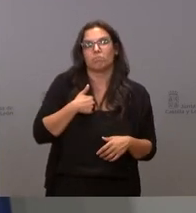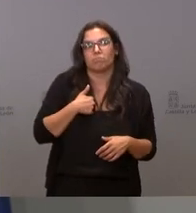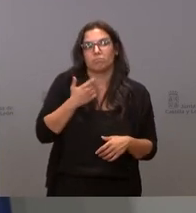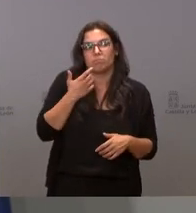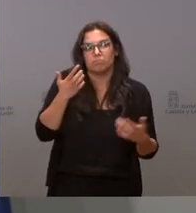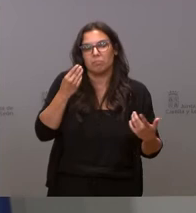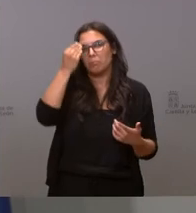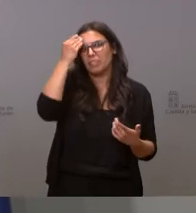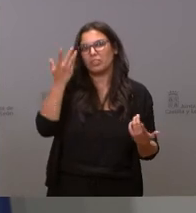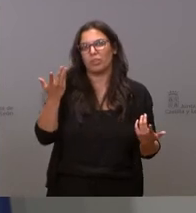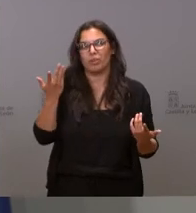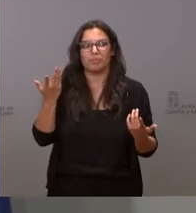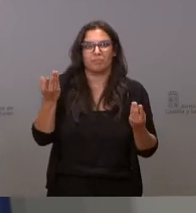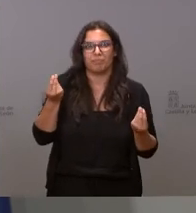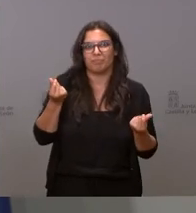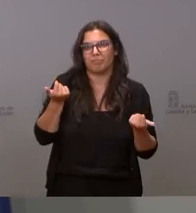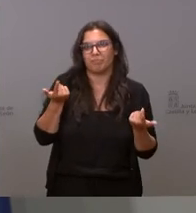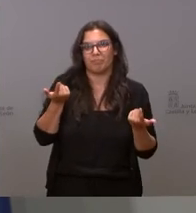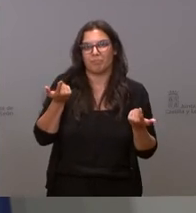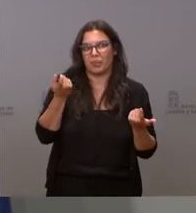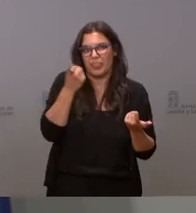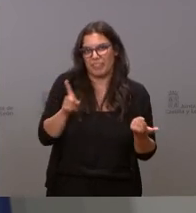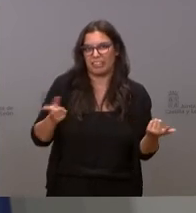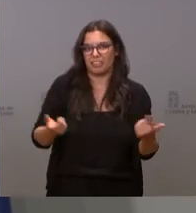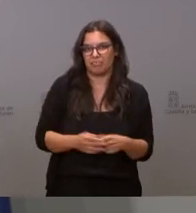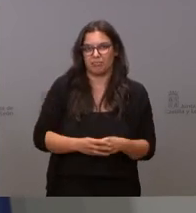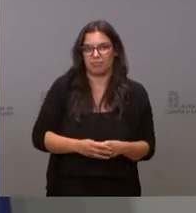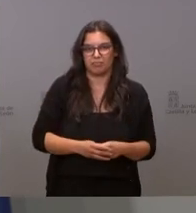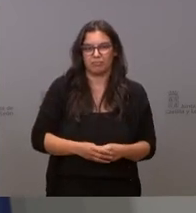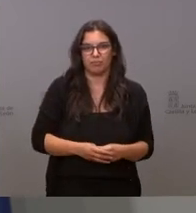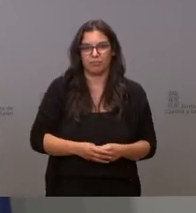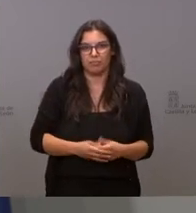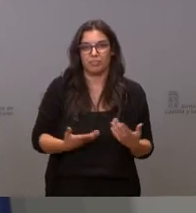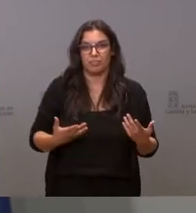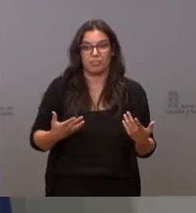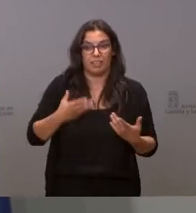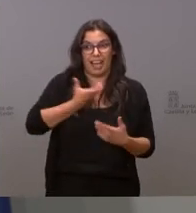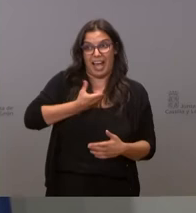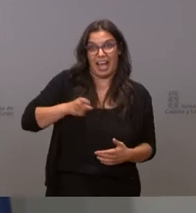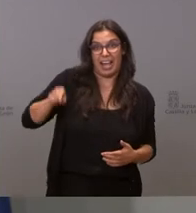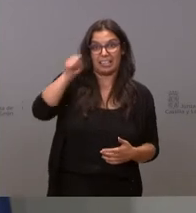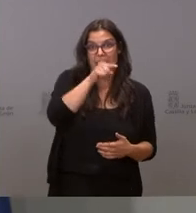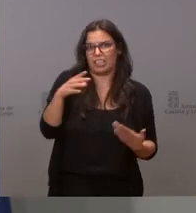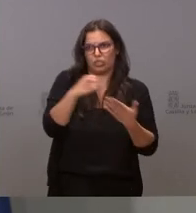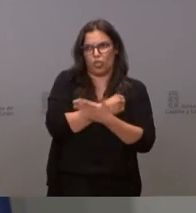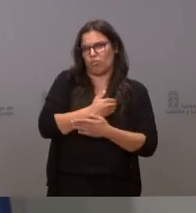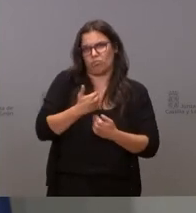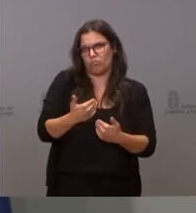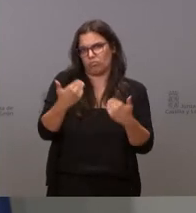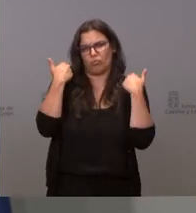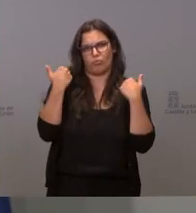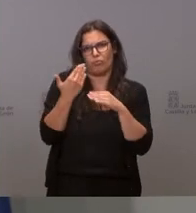en fin me parece innecesario yo creo que todos nuestros alcaldes son lo suficientemente responsables